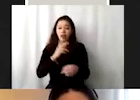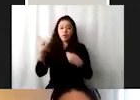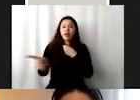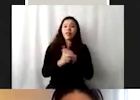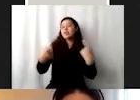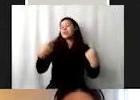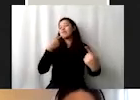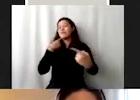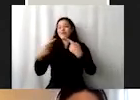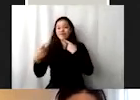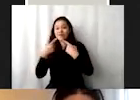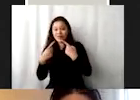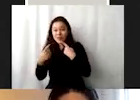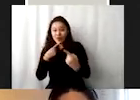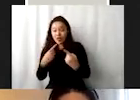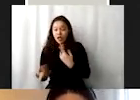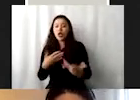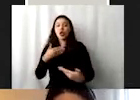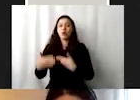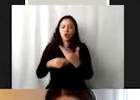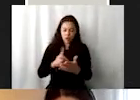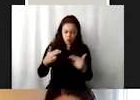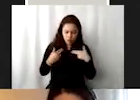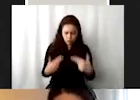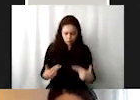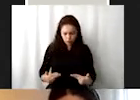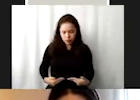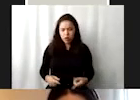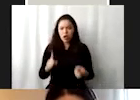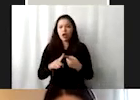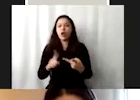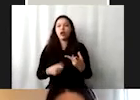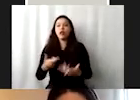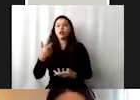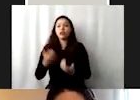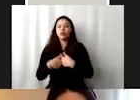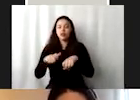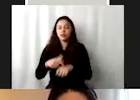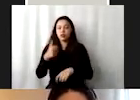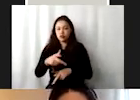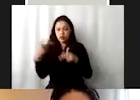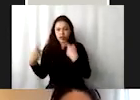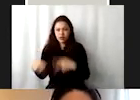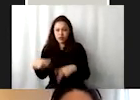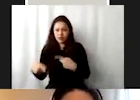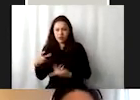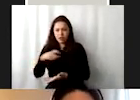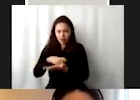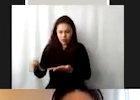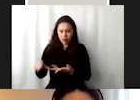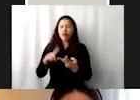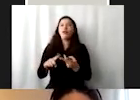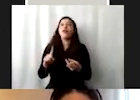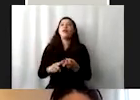de procesos, tanto de derechos humanos, como de procesos socioeconómicos y comerciales, como de procesos que